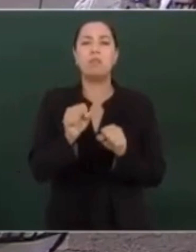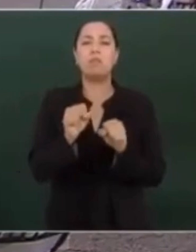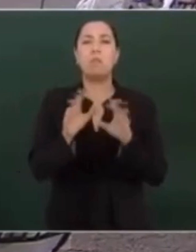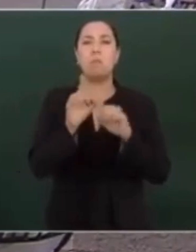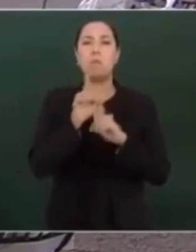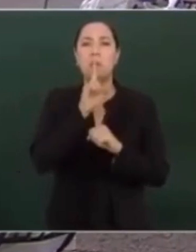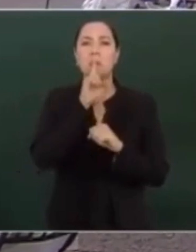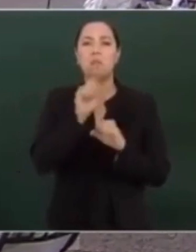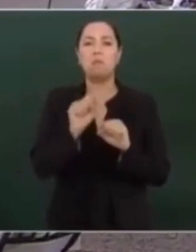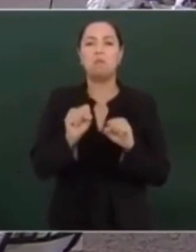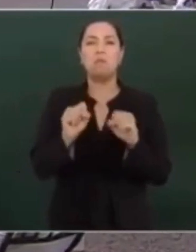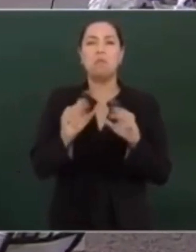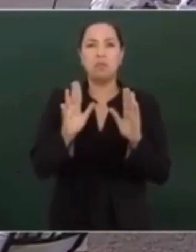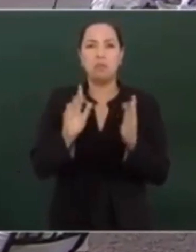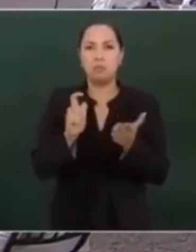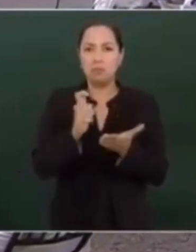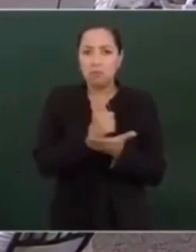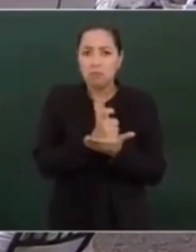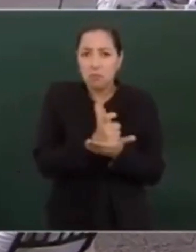pagaban.